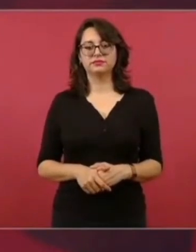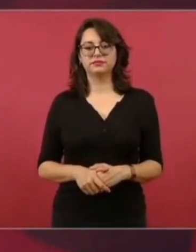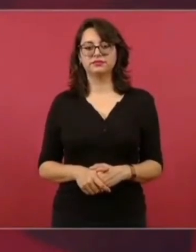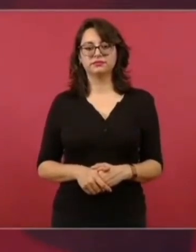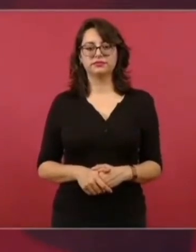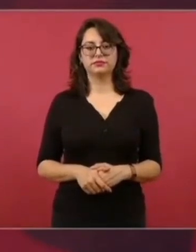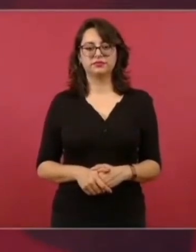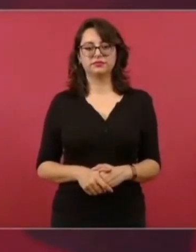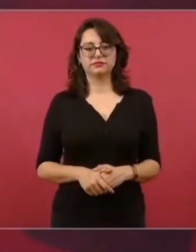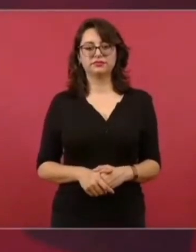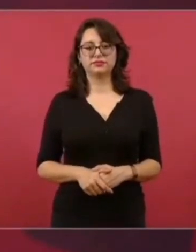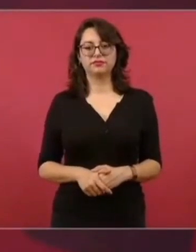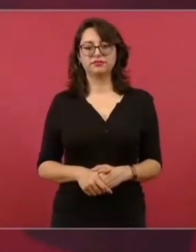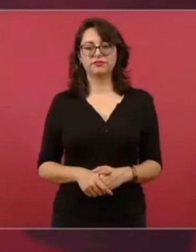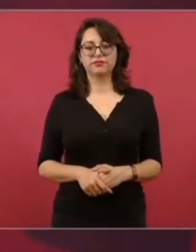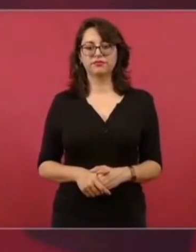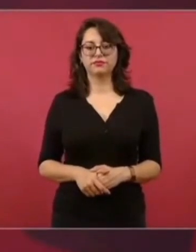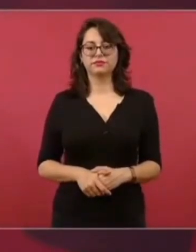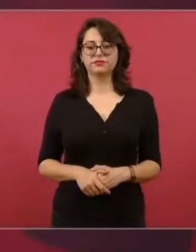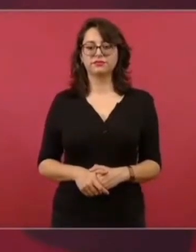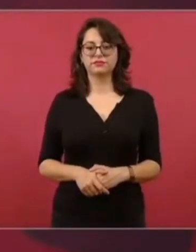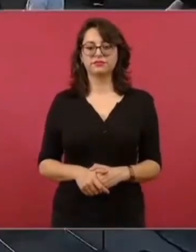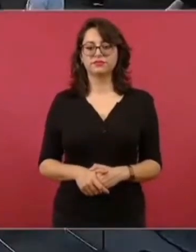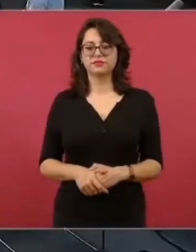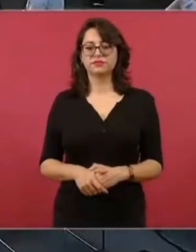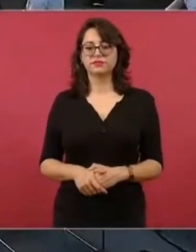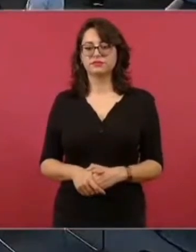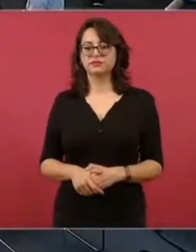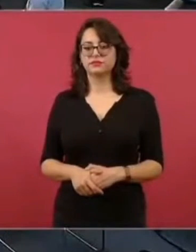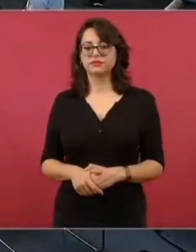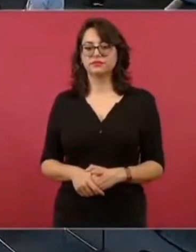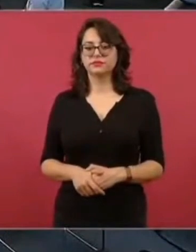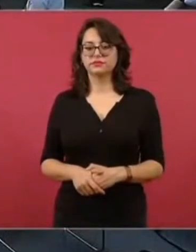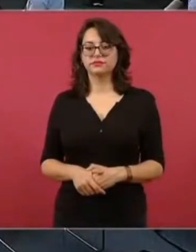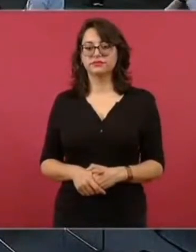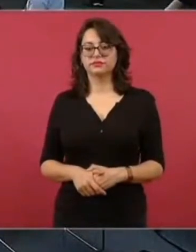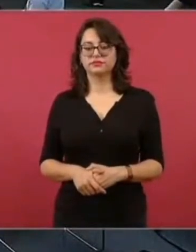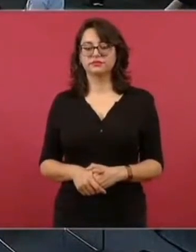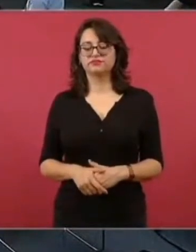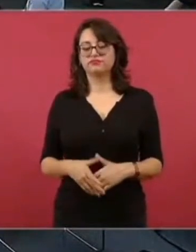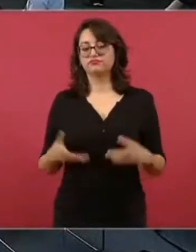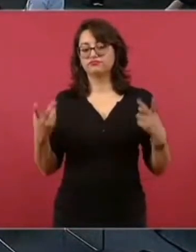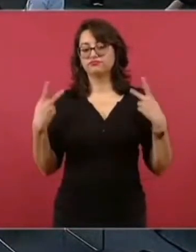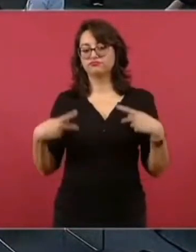y los hijos de los famosos no son